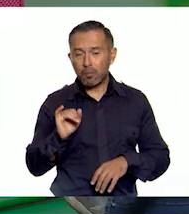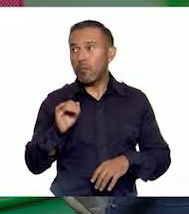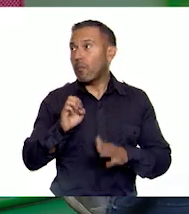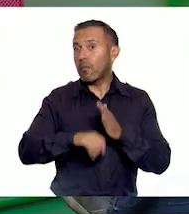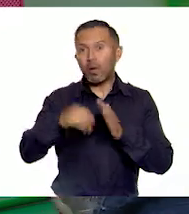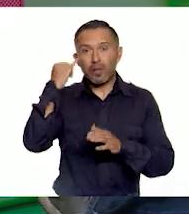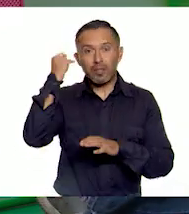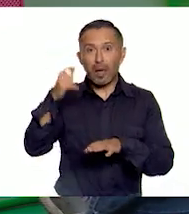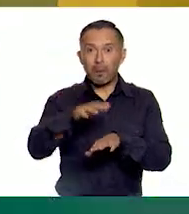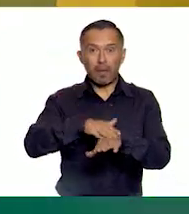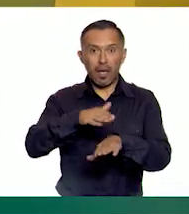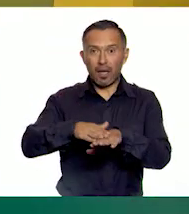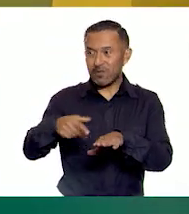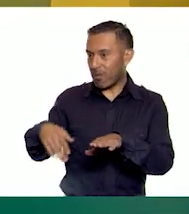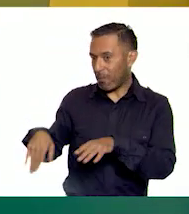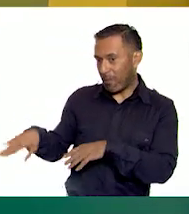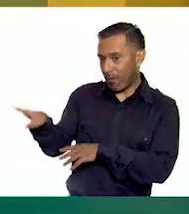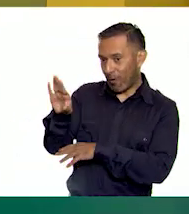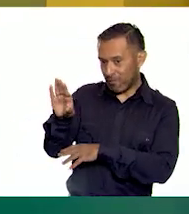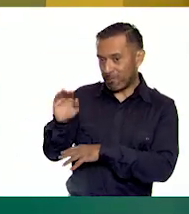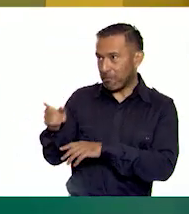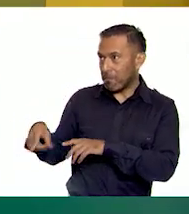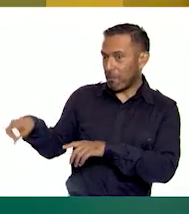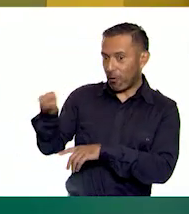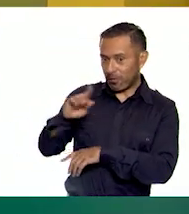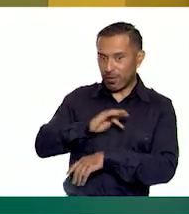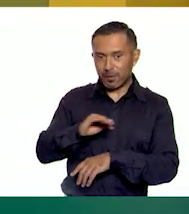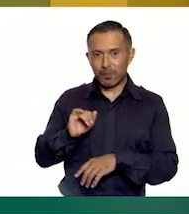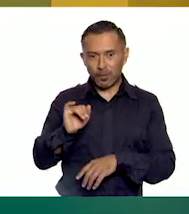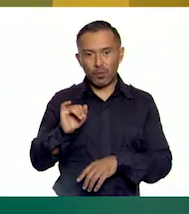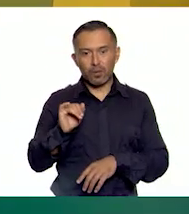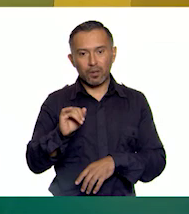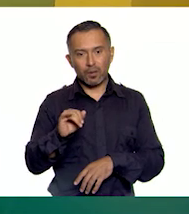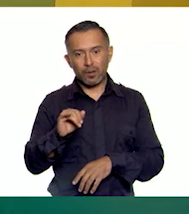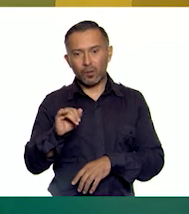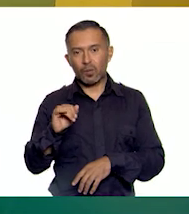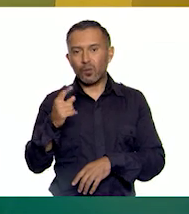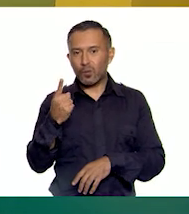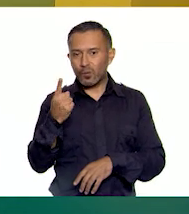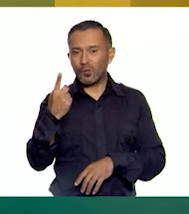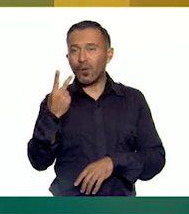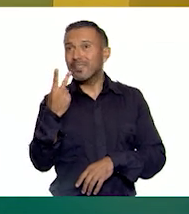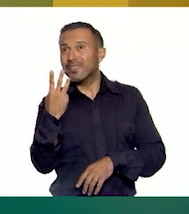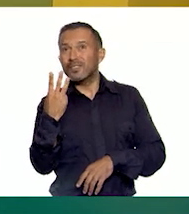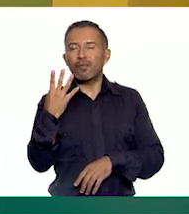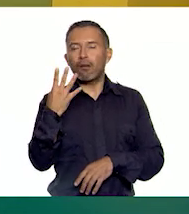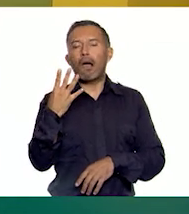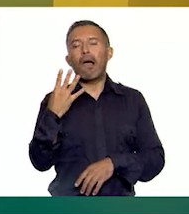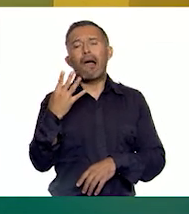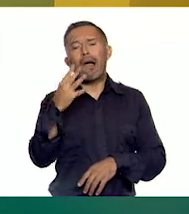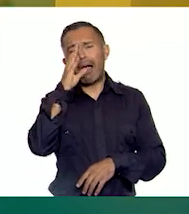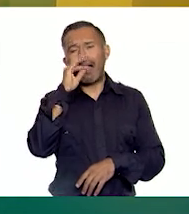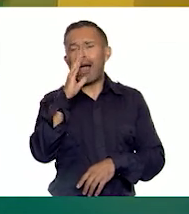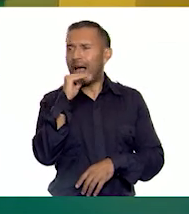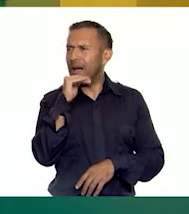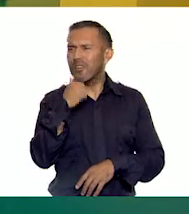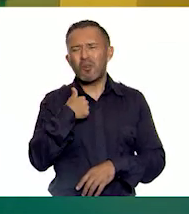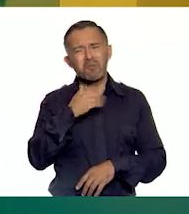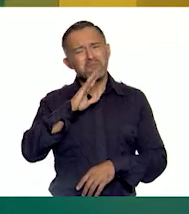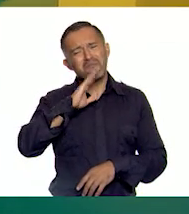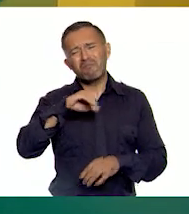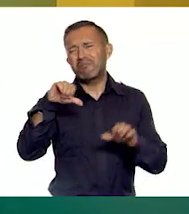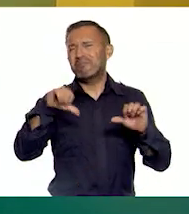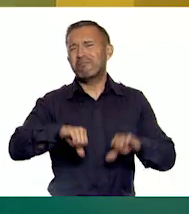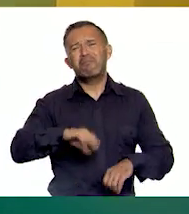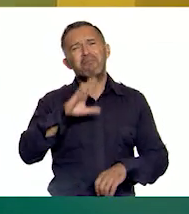alcanzado a rescatar con el pie. Por supuesto. Muy bien. Uno, dos, tres y... ¡Ay! Lo estoy haciendo muy mal,